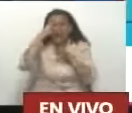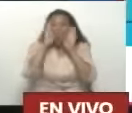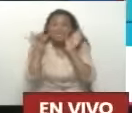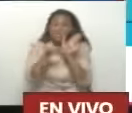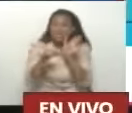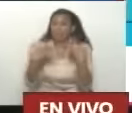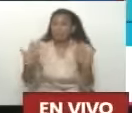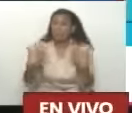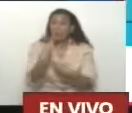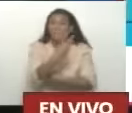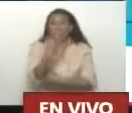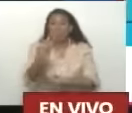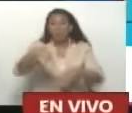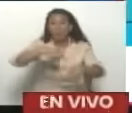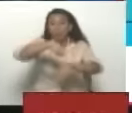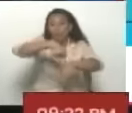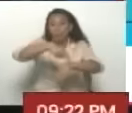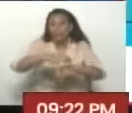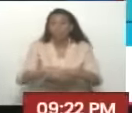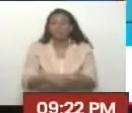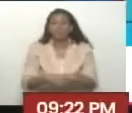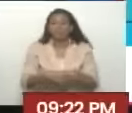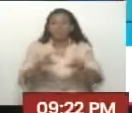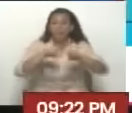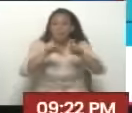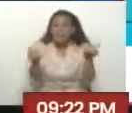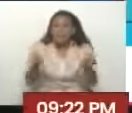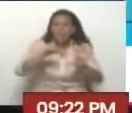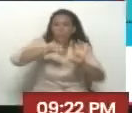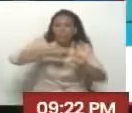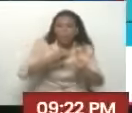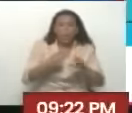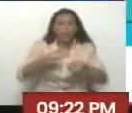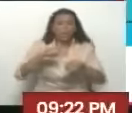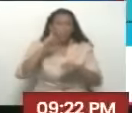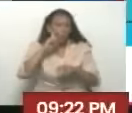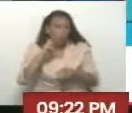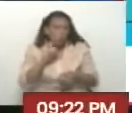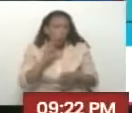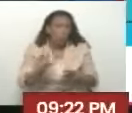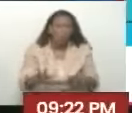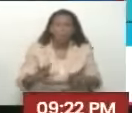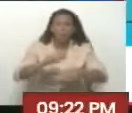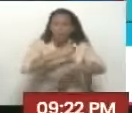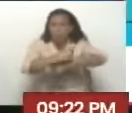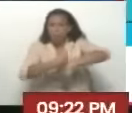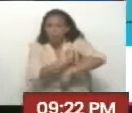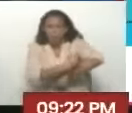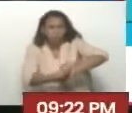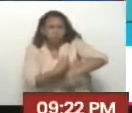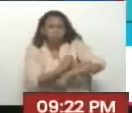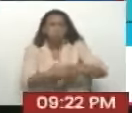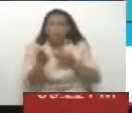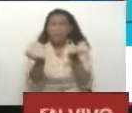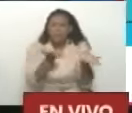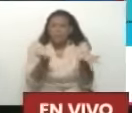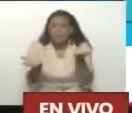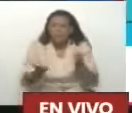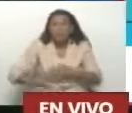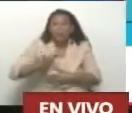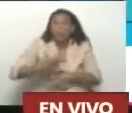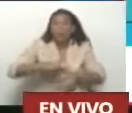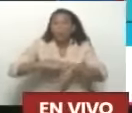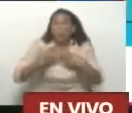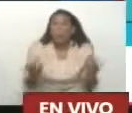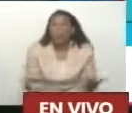emergencia de 24 horas y allá hay triaje, hay medicina general, se pueden hacer endoscopias, hay servicios tan importantes